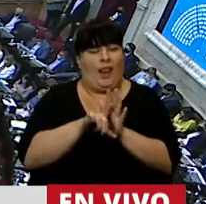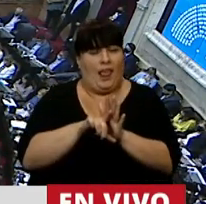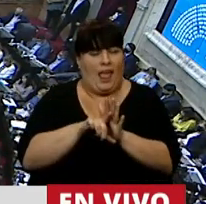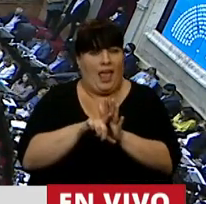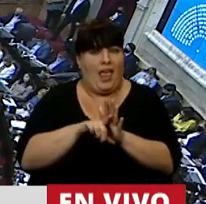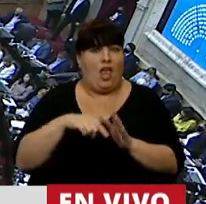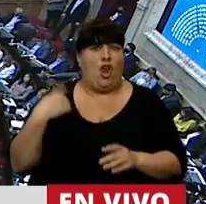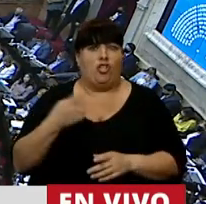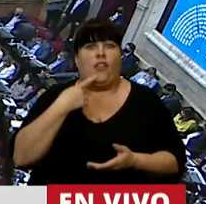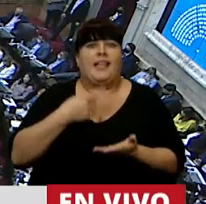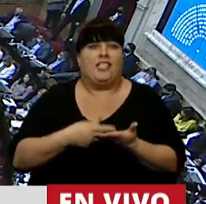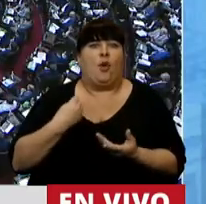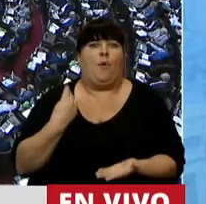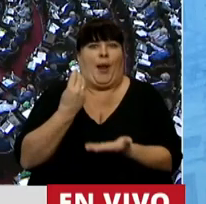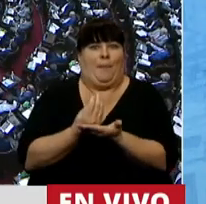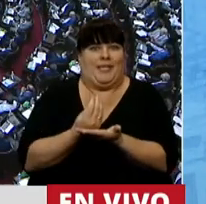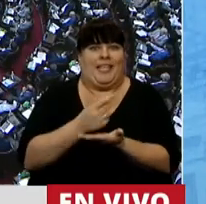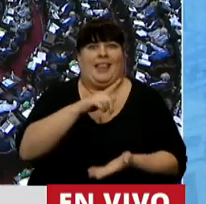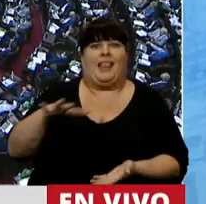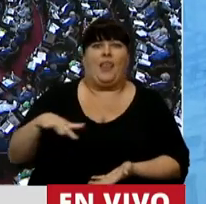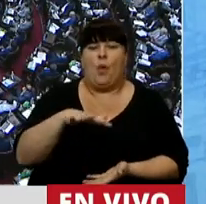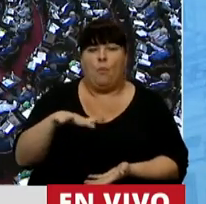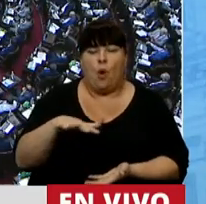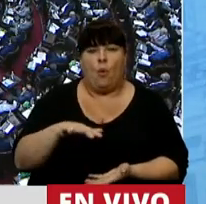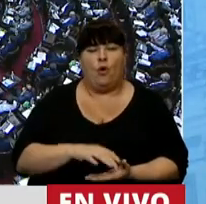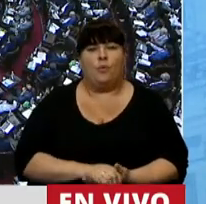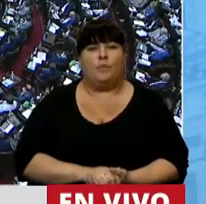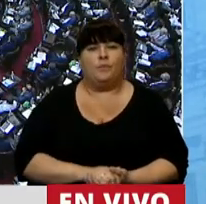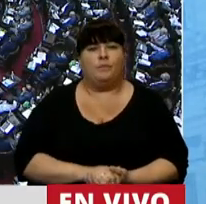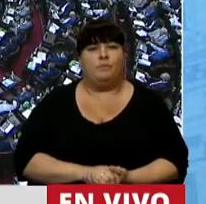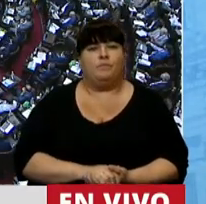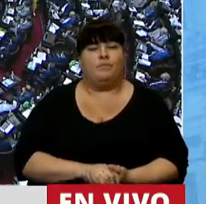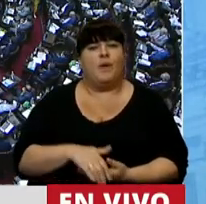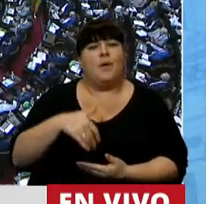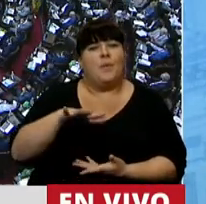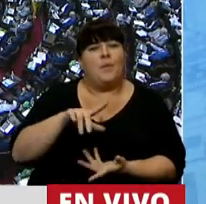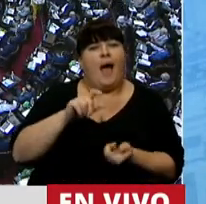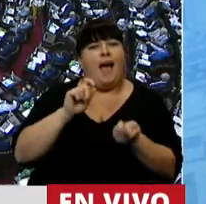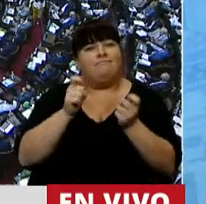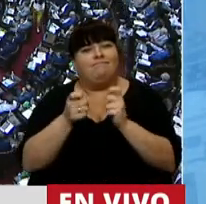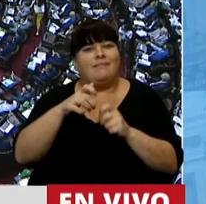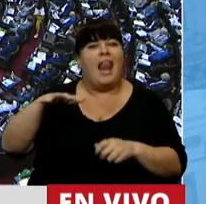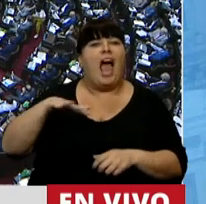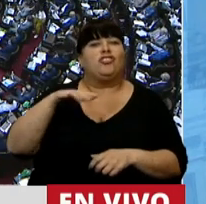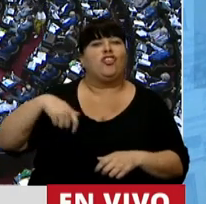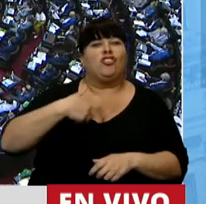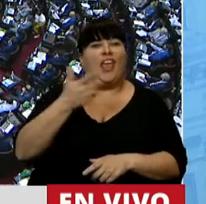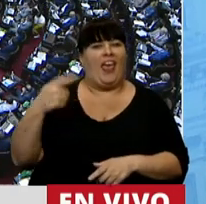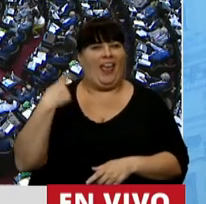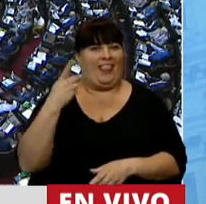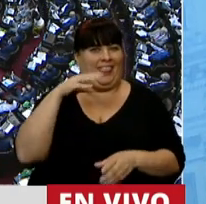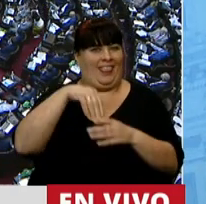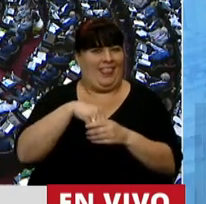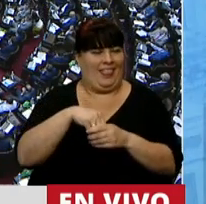las que tomamos como representantes del pueblo, van moldeando la sociedad a la que pertenecemos